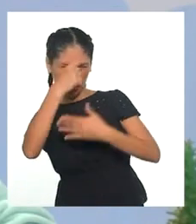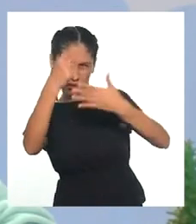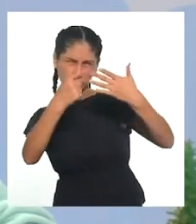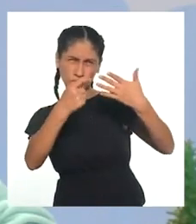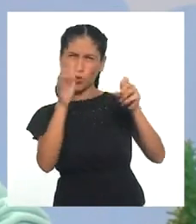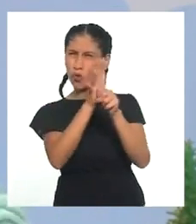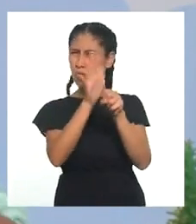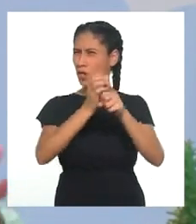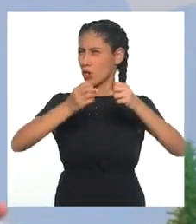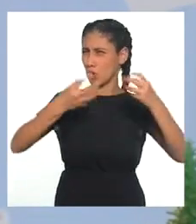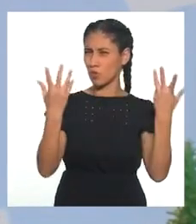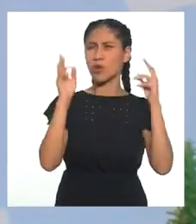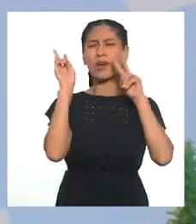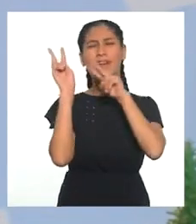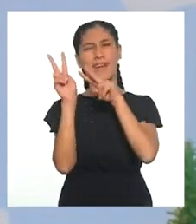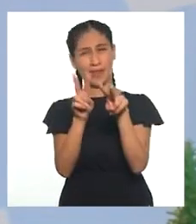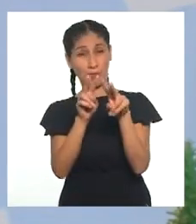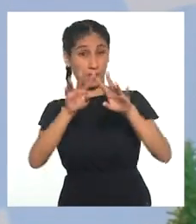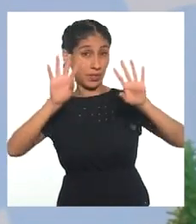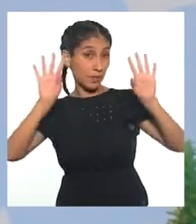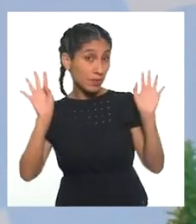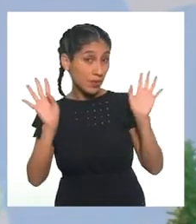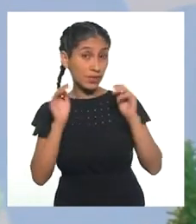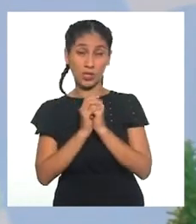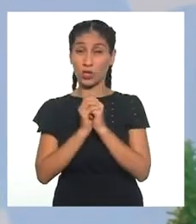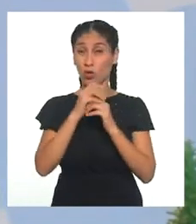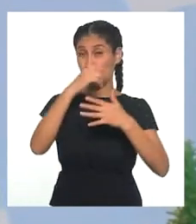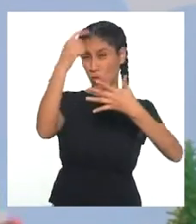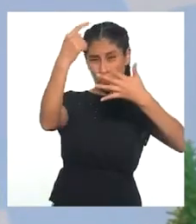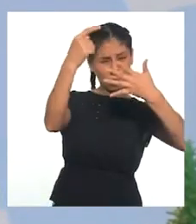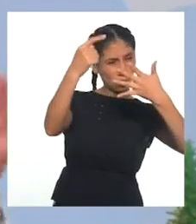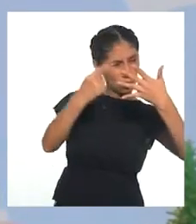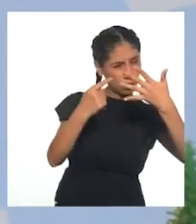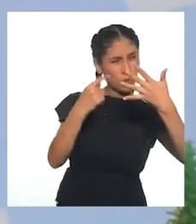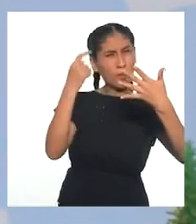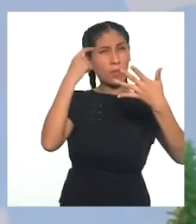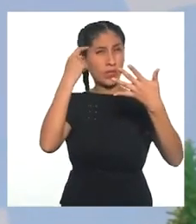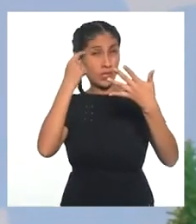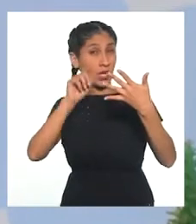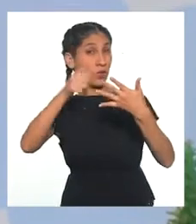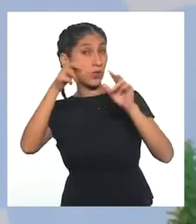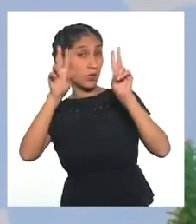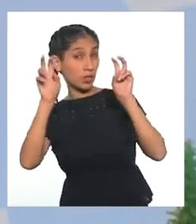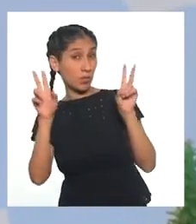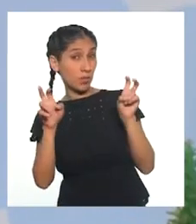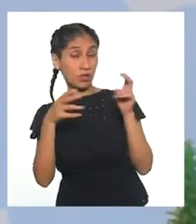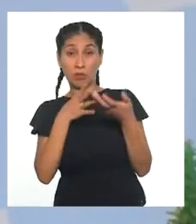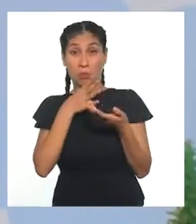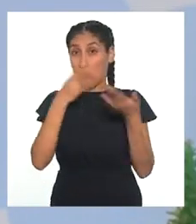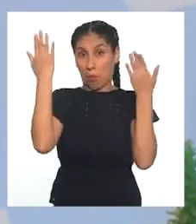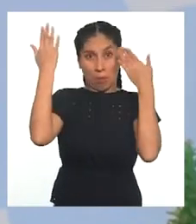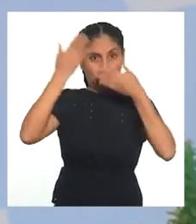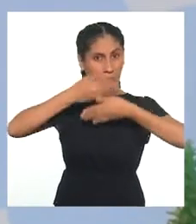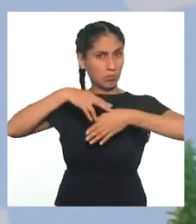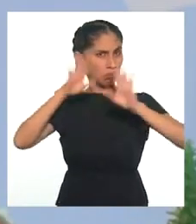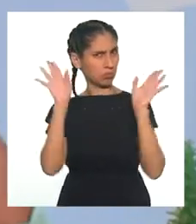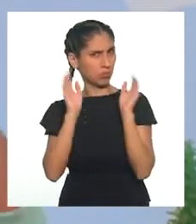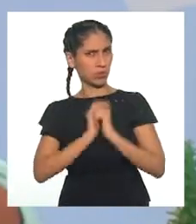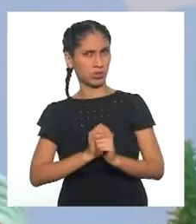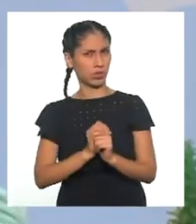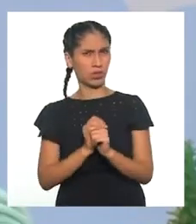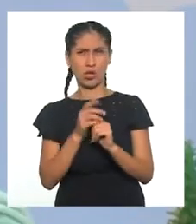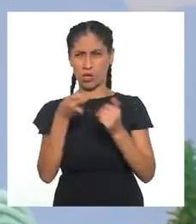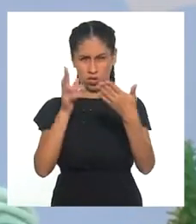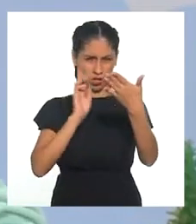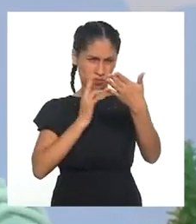Ya veo. Tal vez a través de la variedad podemos pensar en otros temas que no se nos ocurrirían si nos enfocamos en